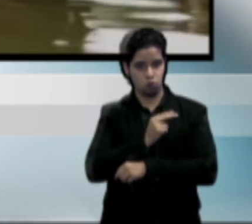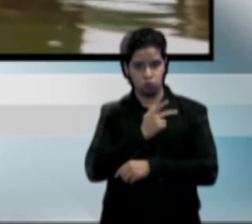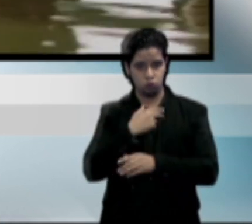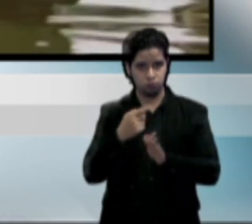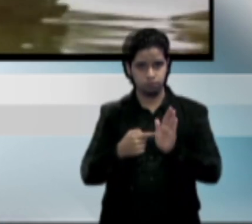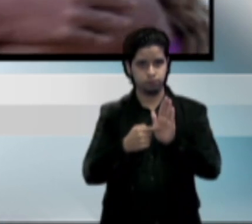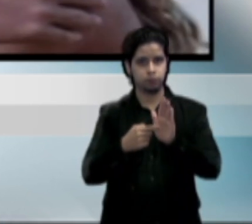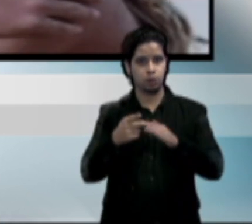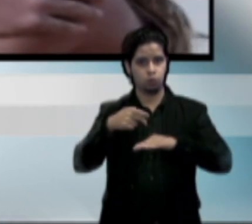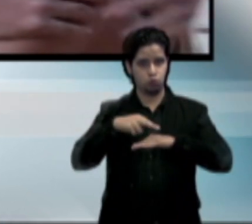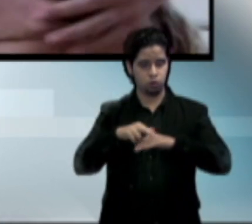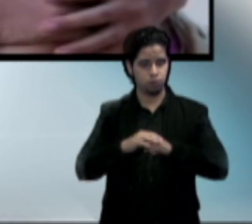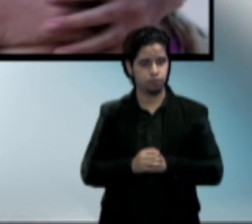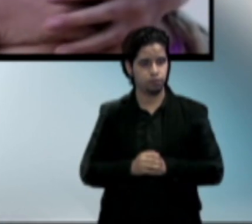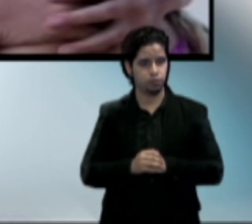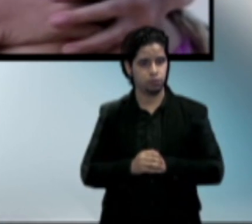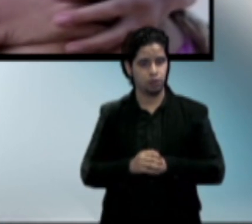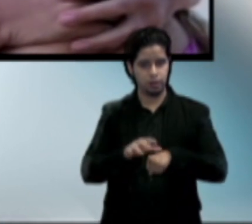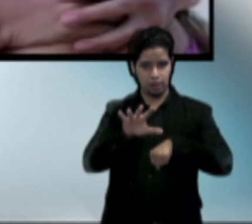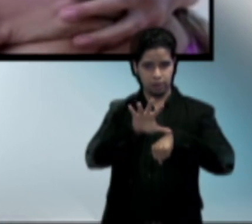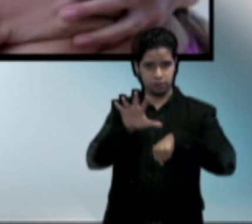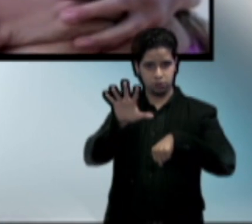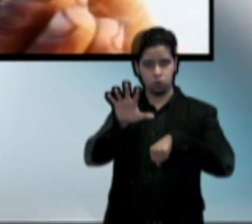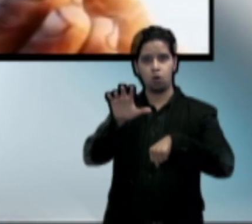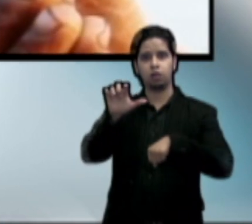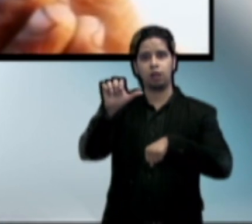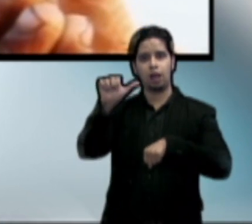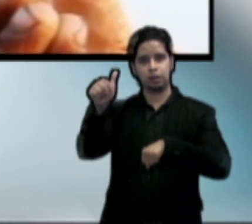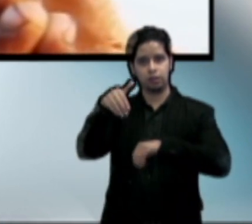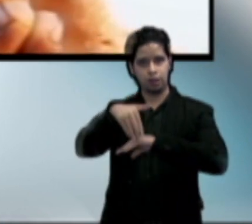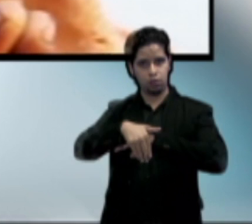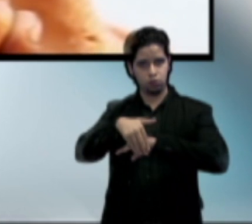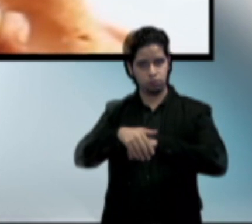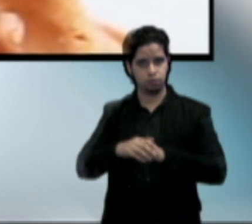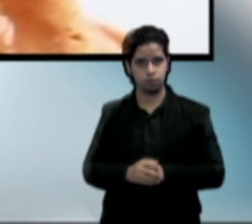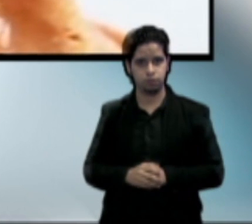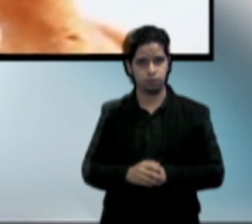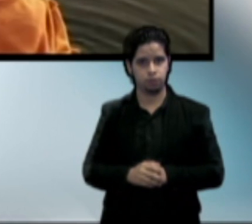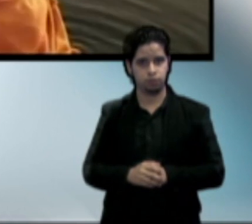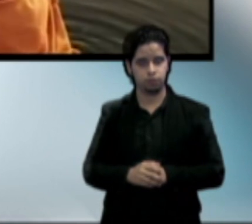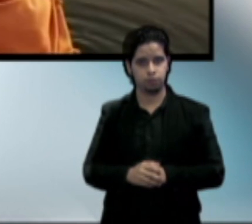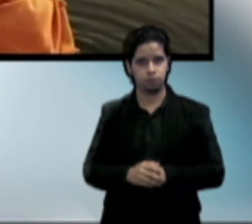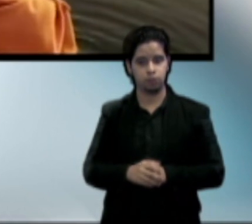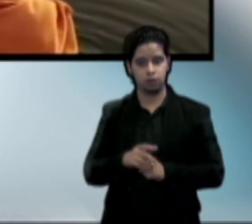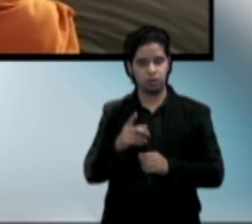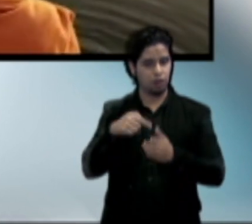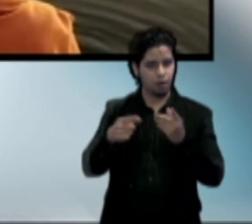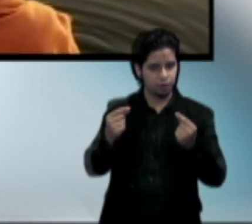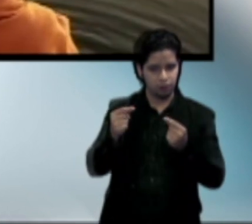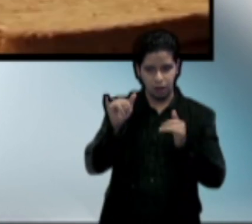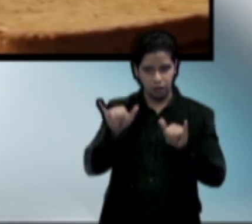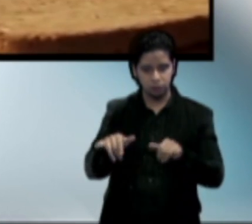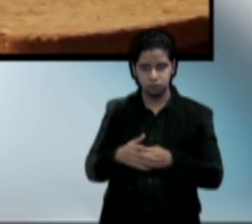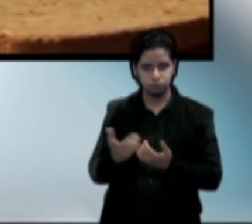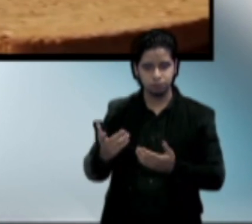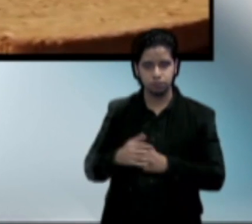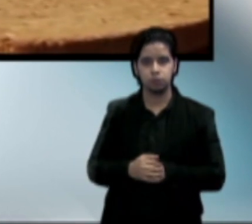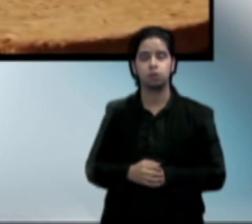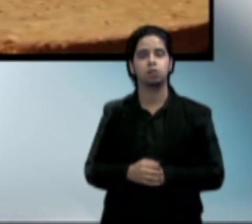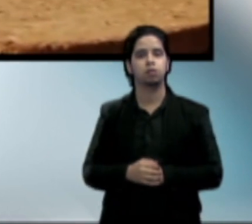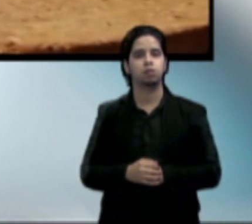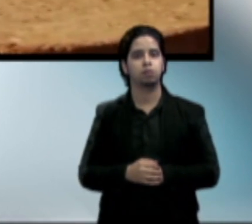mapa de Unify, de 5 a 7 de la noche. ¿En dónde? En el castillo de San Felipe del Morro. Ahí van a estar reunidos. ¿Han sido citados quiénes?